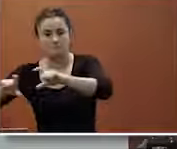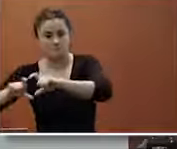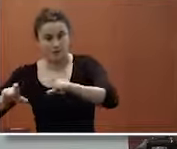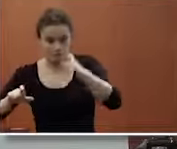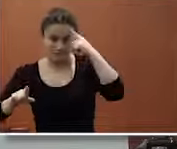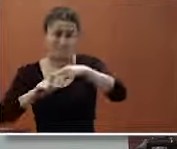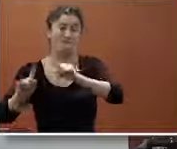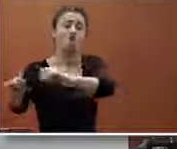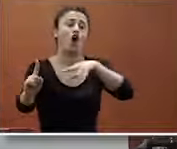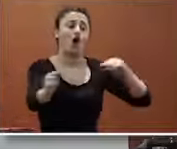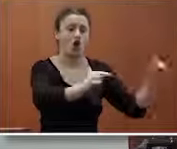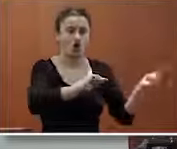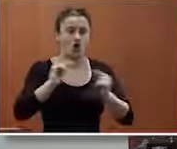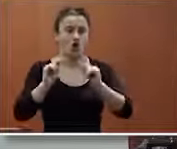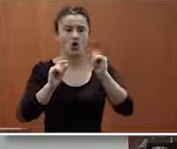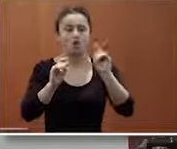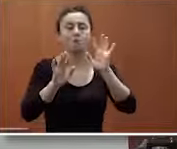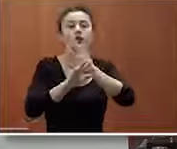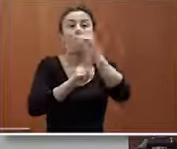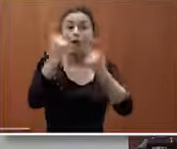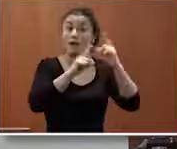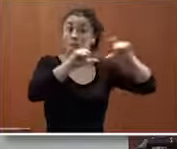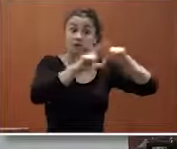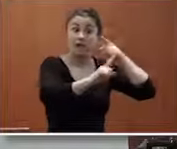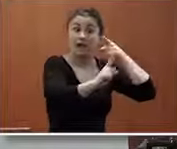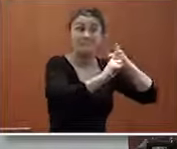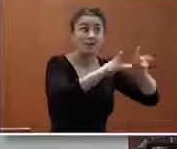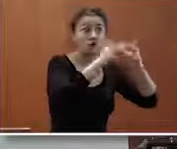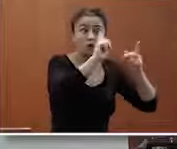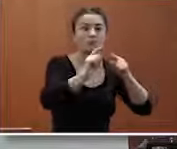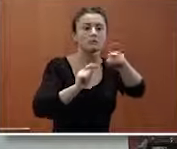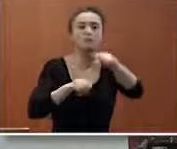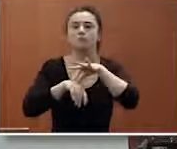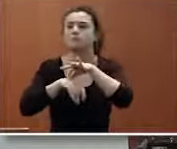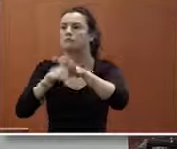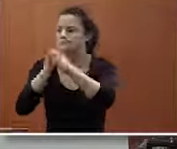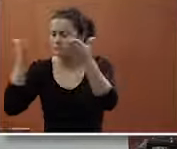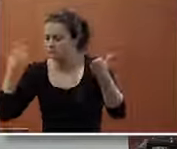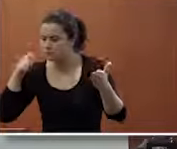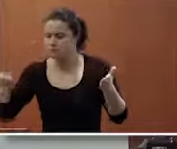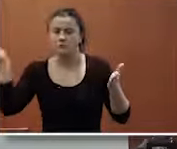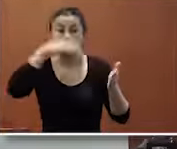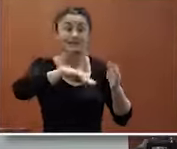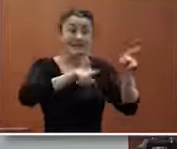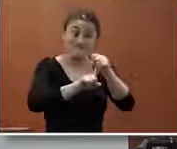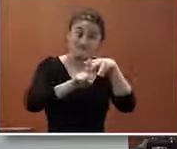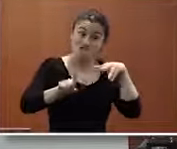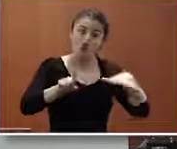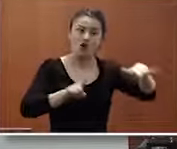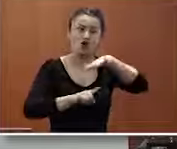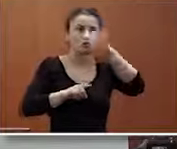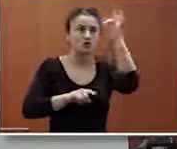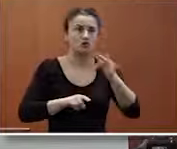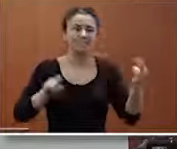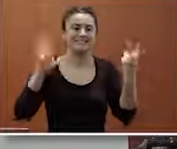inmenso pero que no son referentes sociales a veces no aparecen en las páginas Salmón verdad bueno pues este foro son